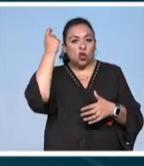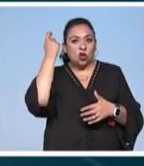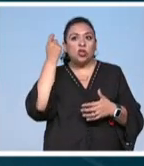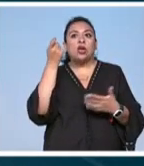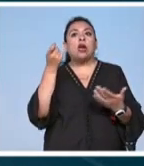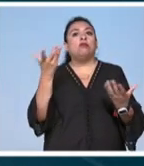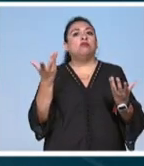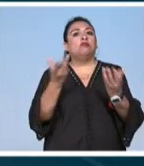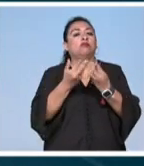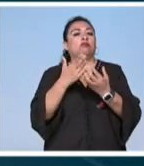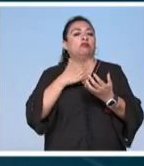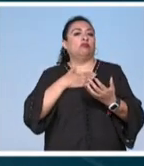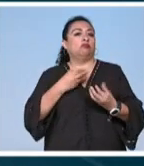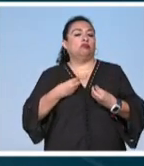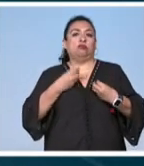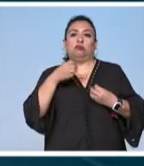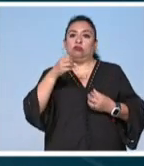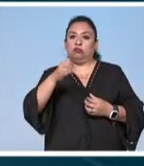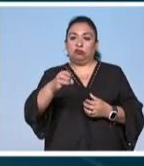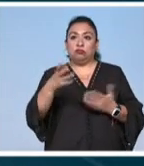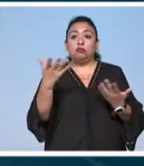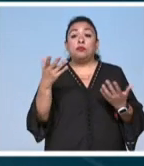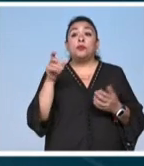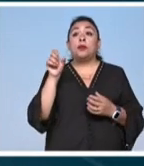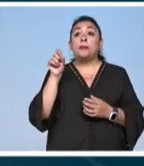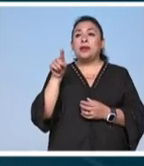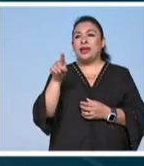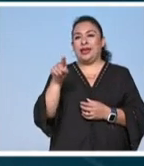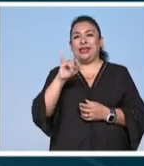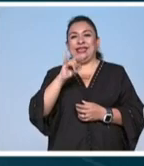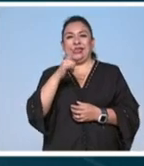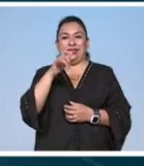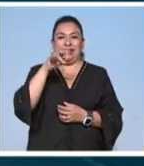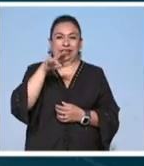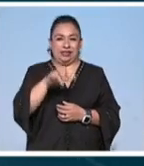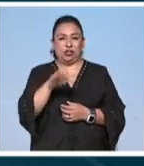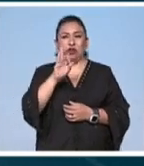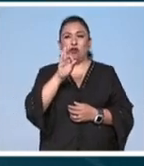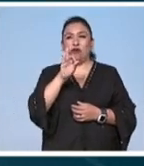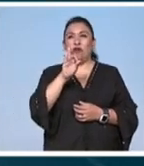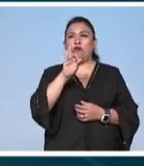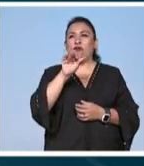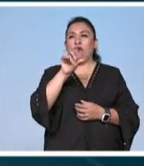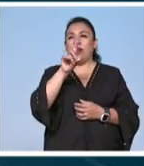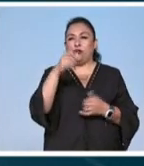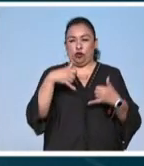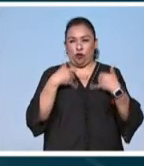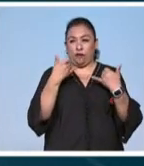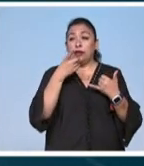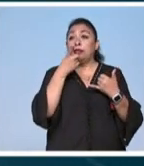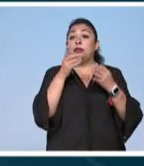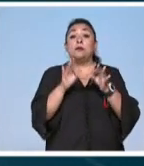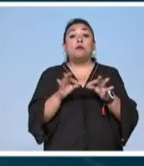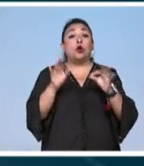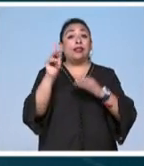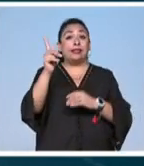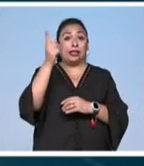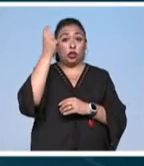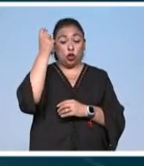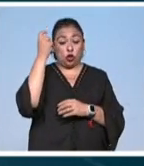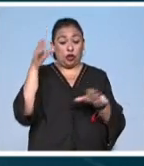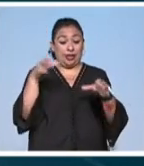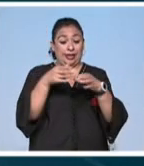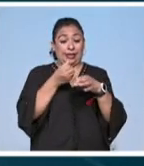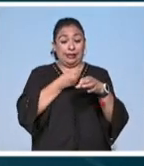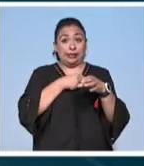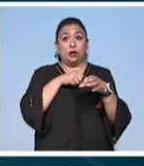volviéndolo parte de su estilo de vida por su parte ignacio bayón de fad juventud declaró que la importancia de la tecnología en el